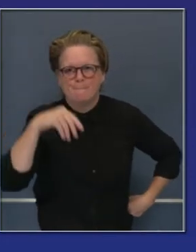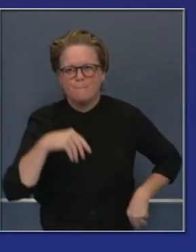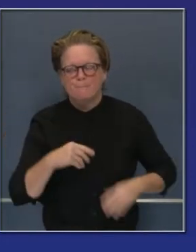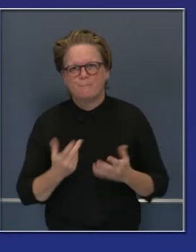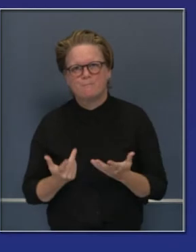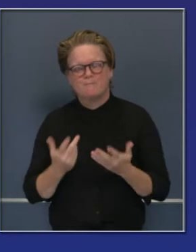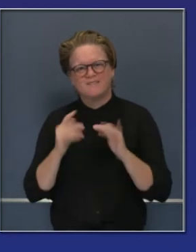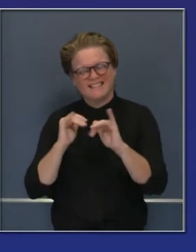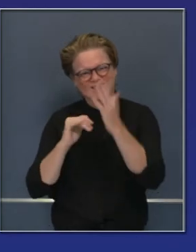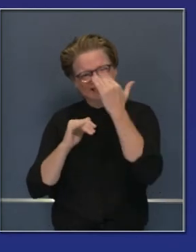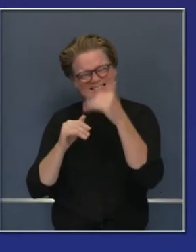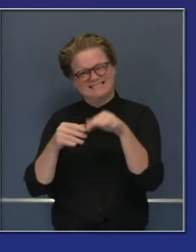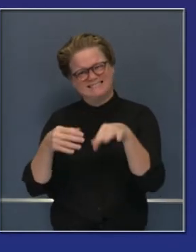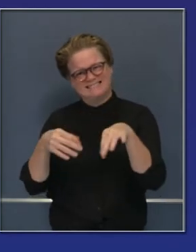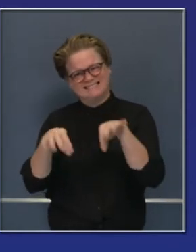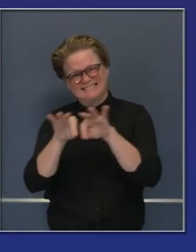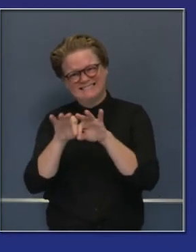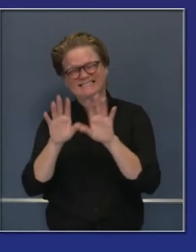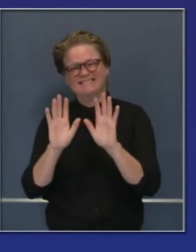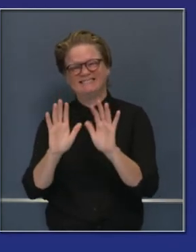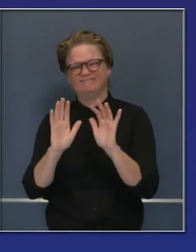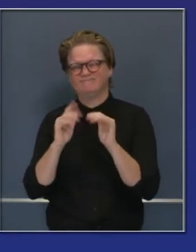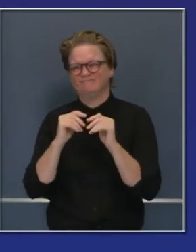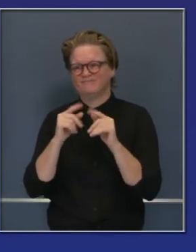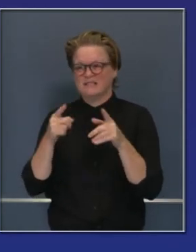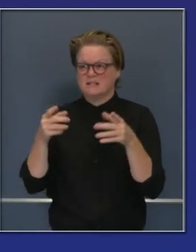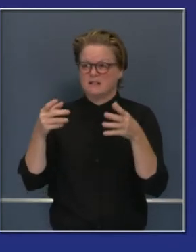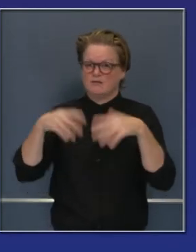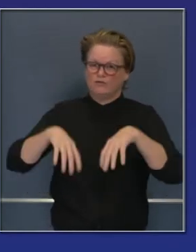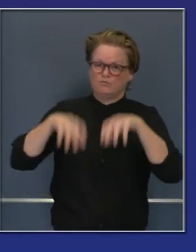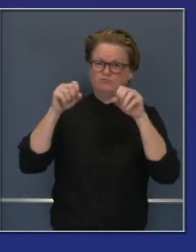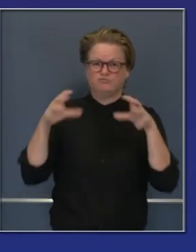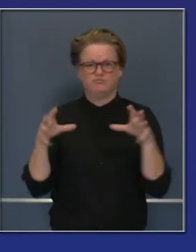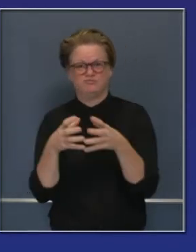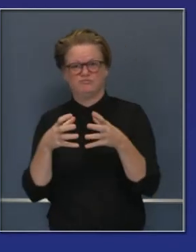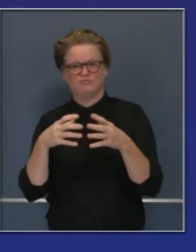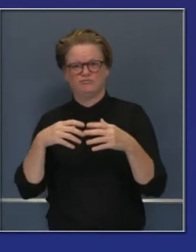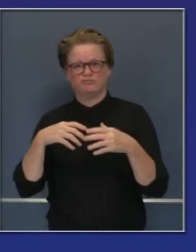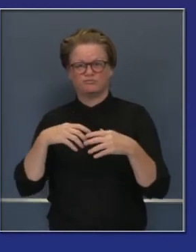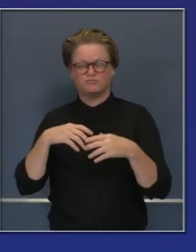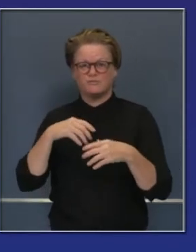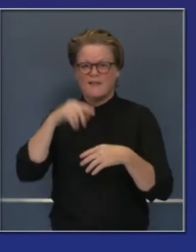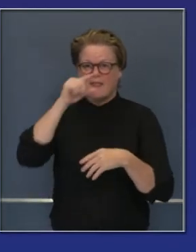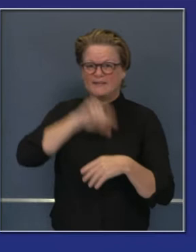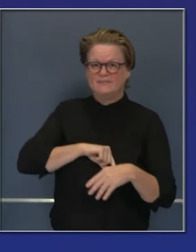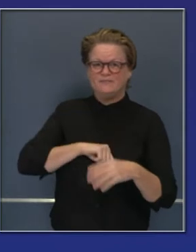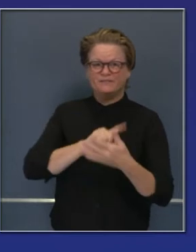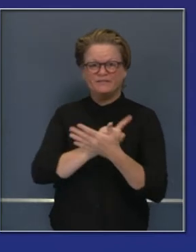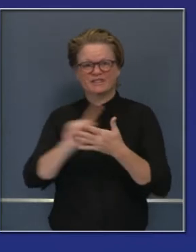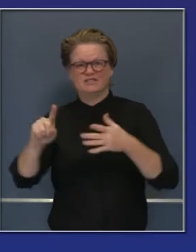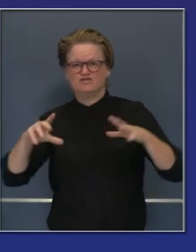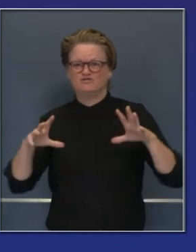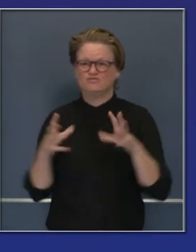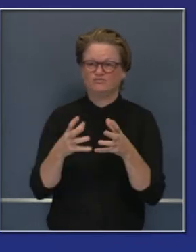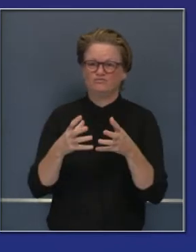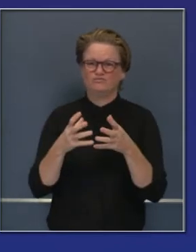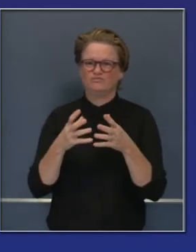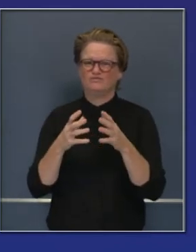un alto riesgo de infección. Así que les pedimos que consideren